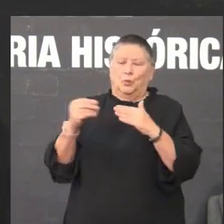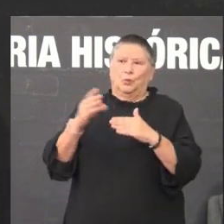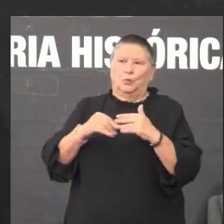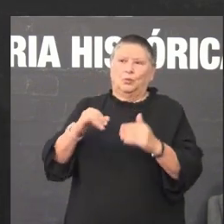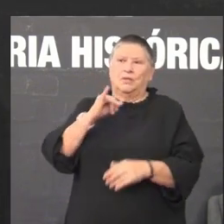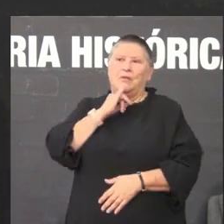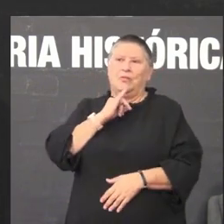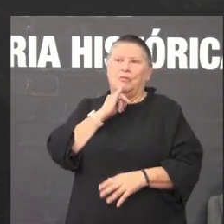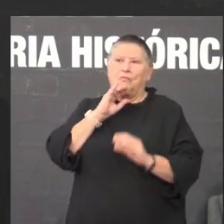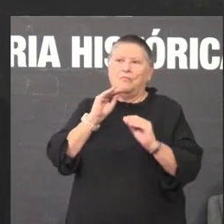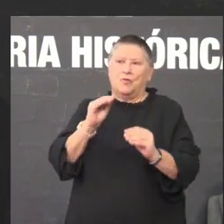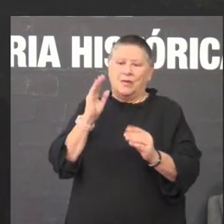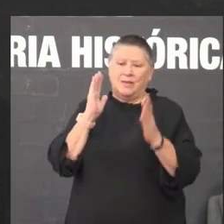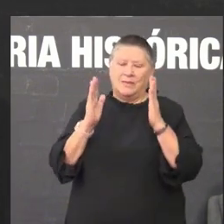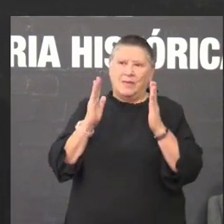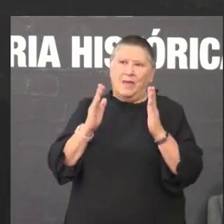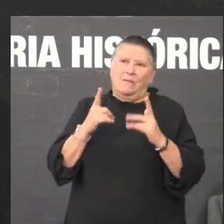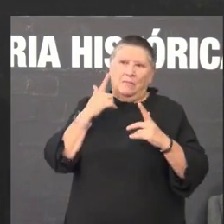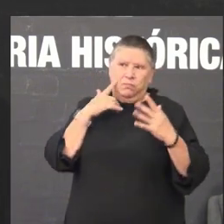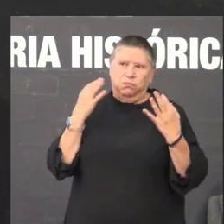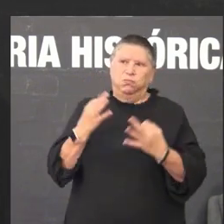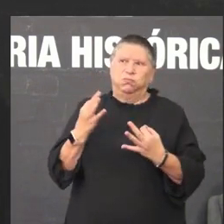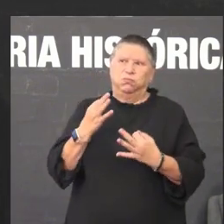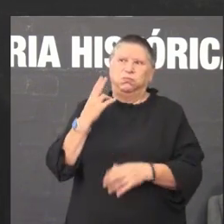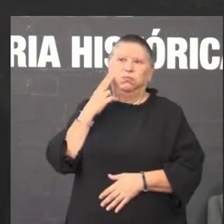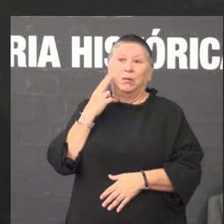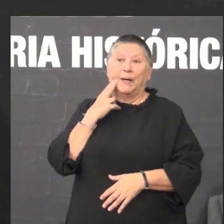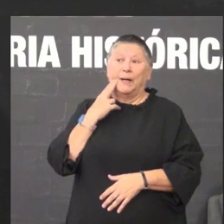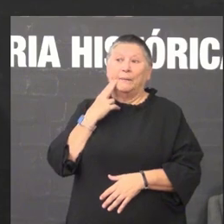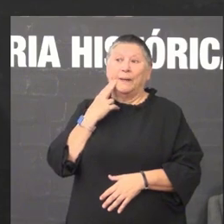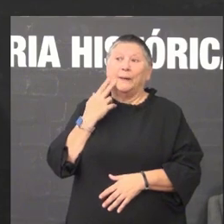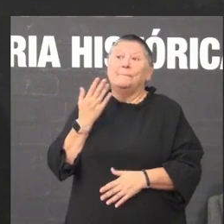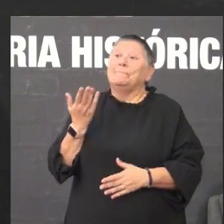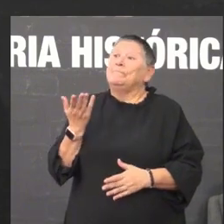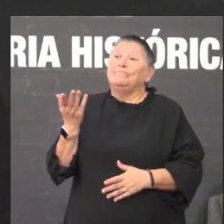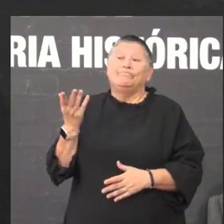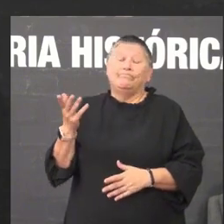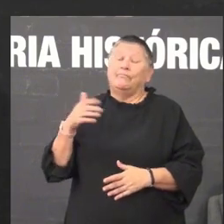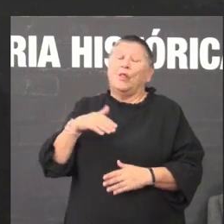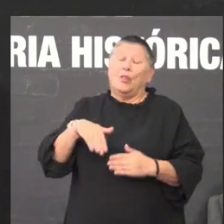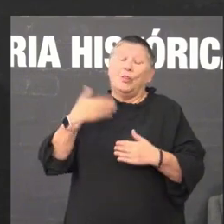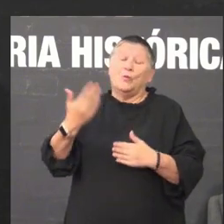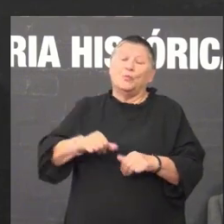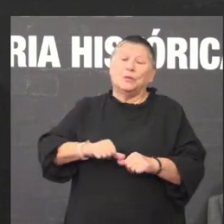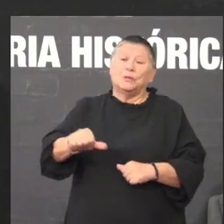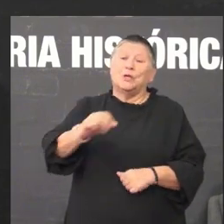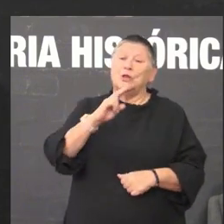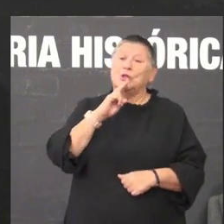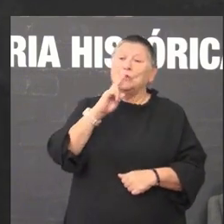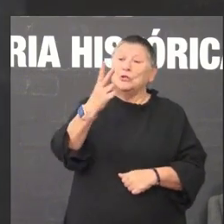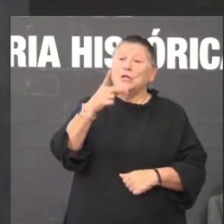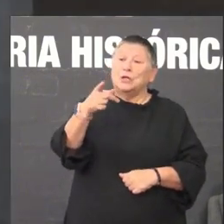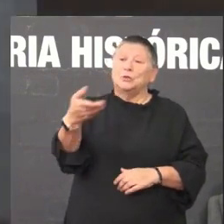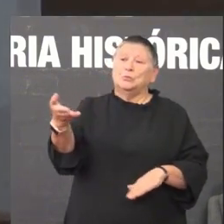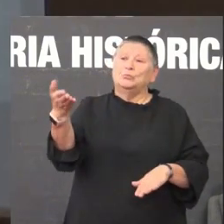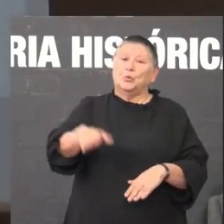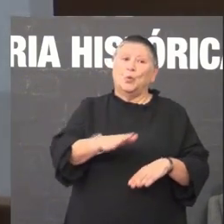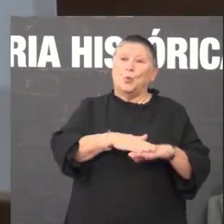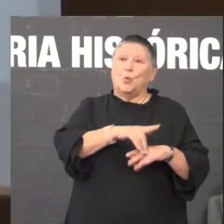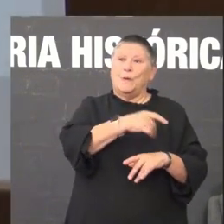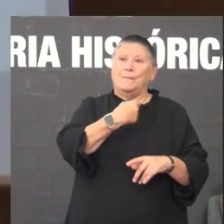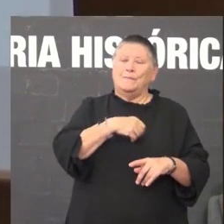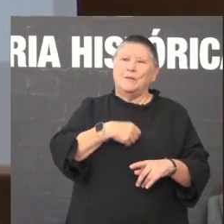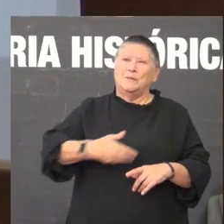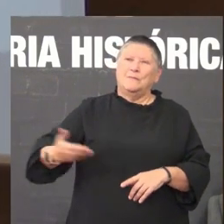tempos en tempos terríveis en fin acabarán morrendo dous anos despois como consecuencia desa malleira